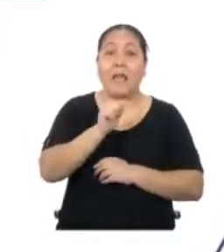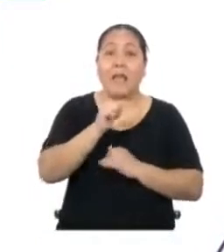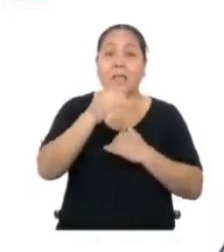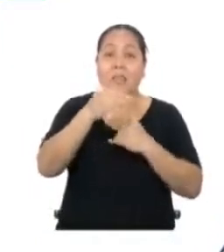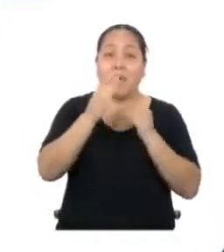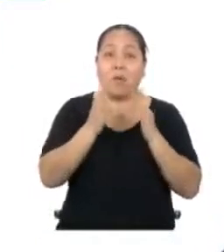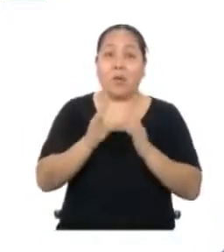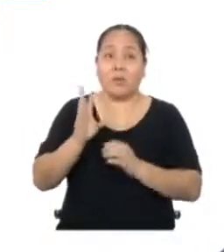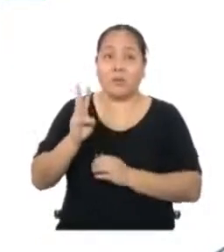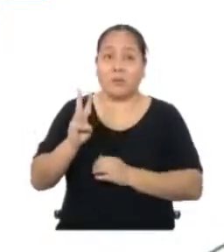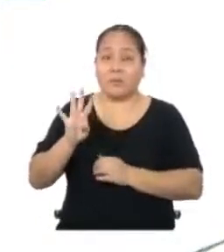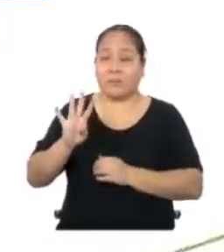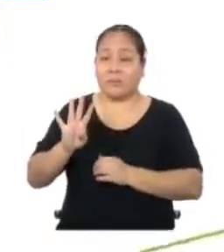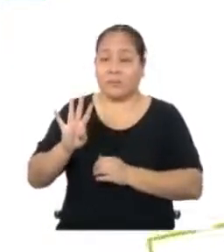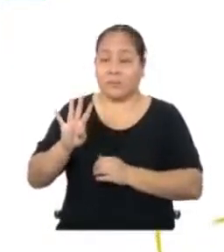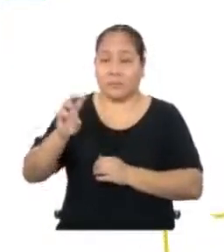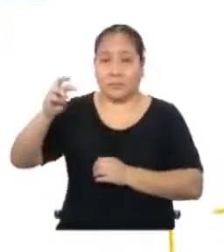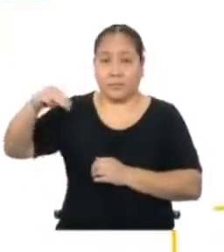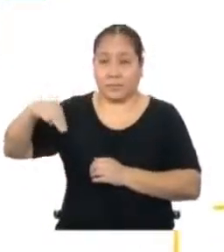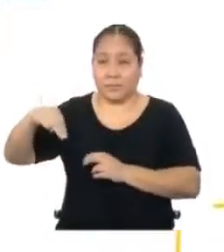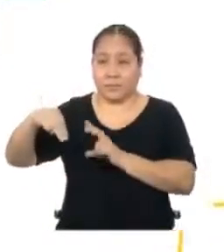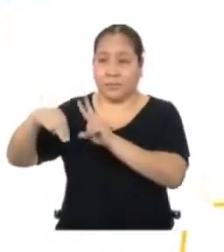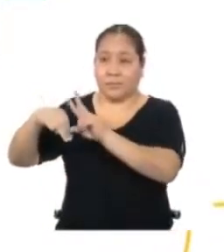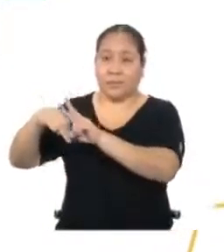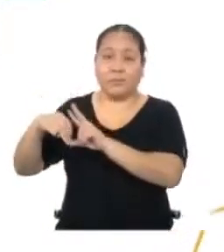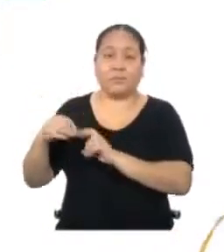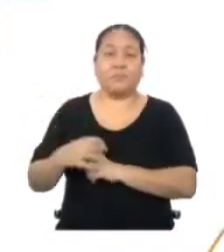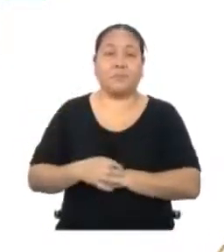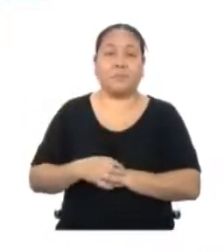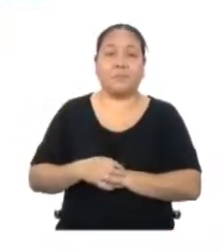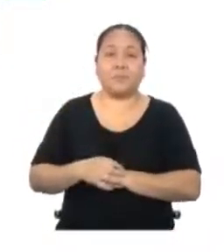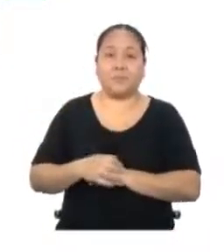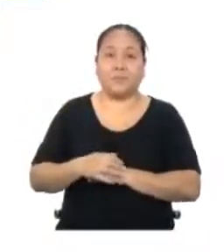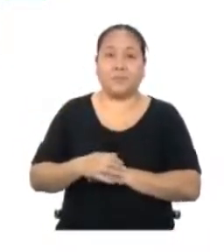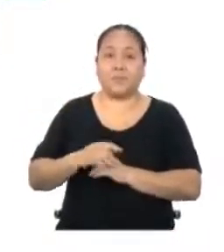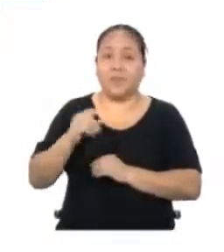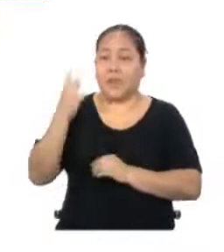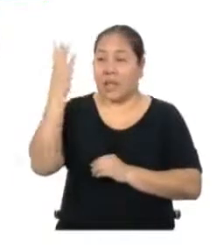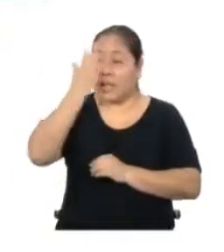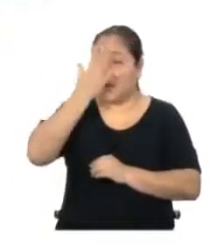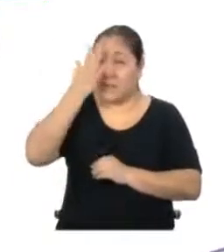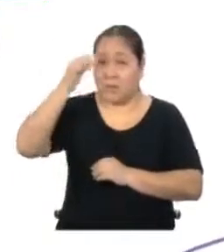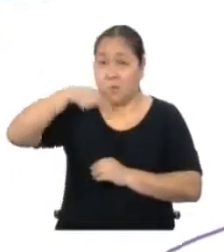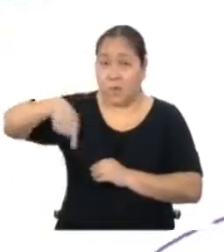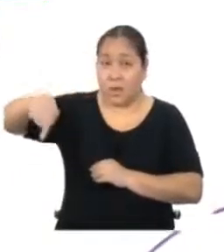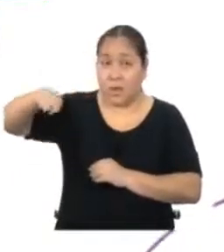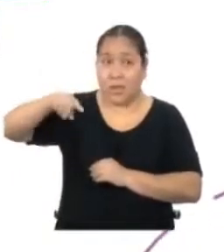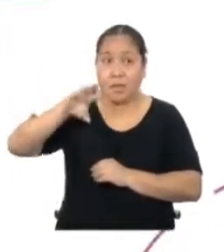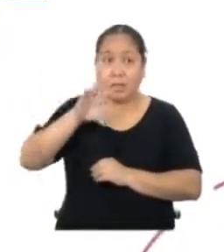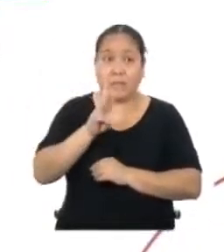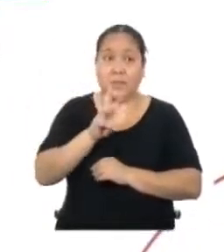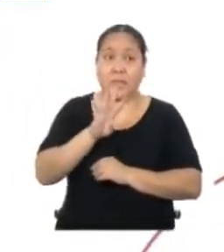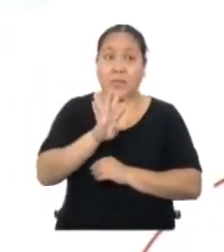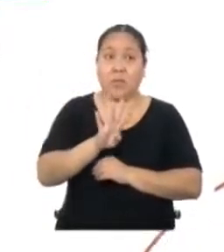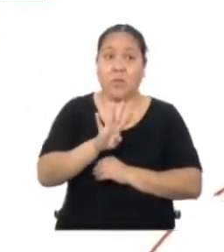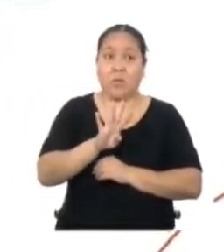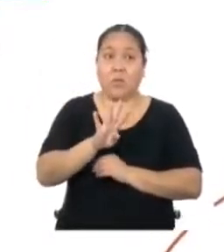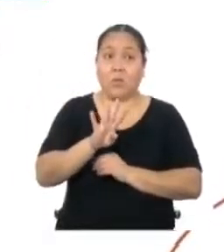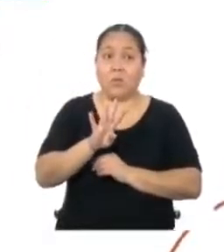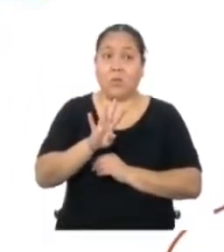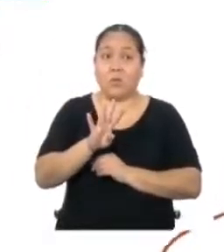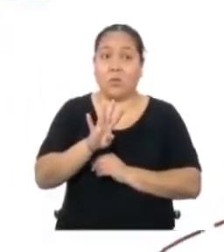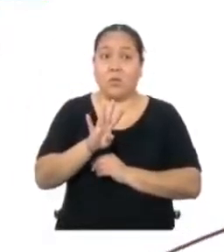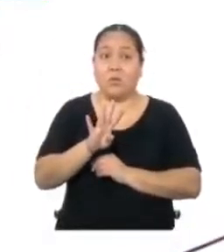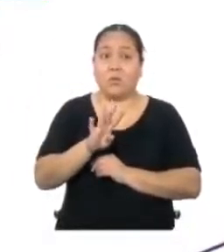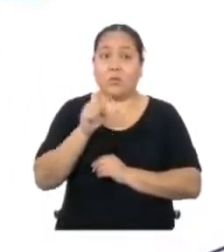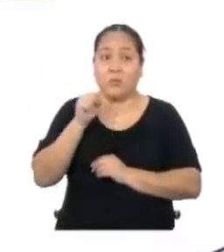64 metros cuadrados Entonces, el área sombreada es igual a esos 64 Que